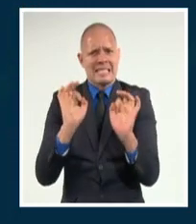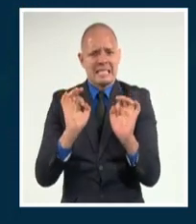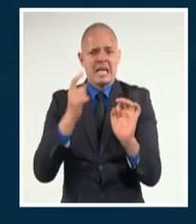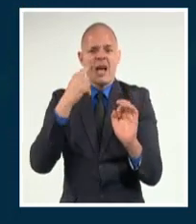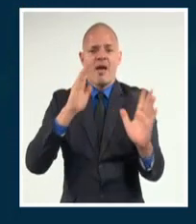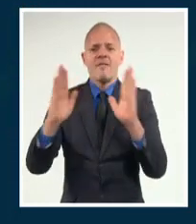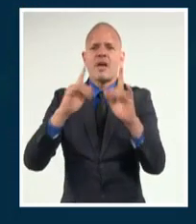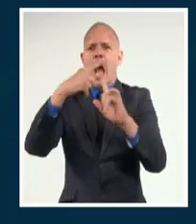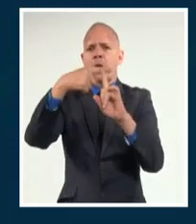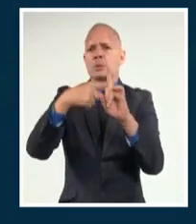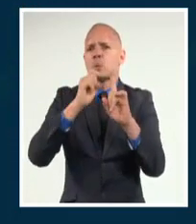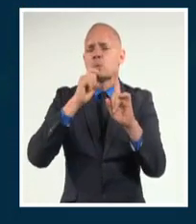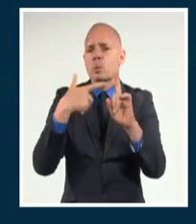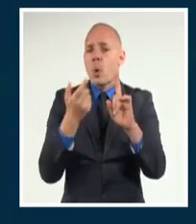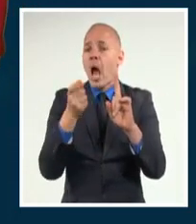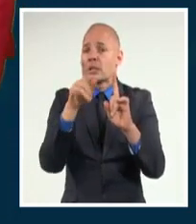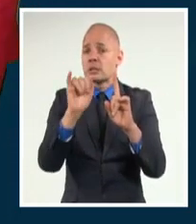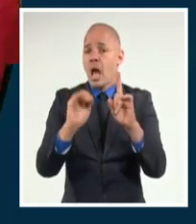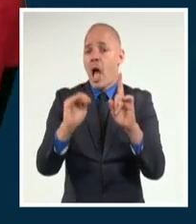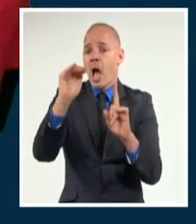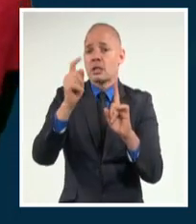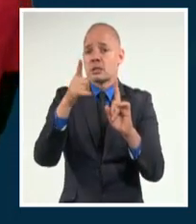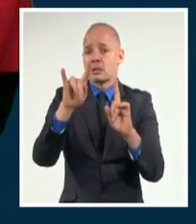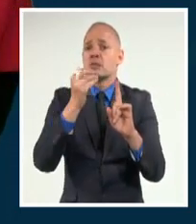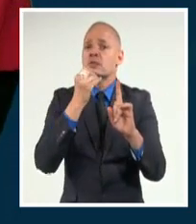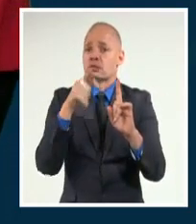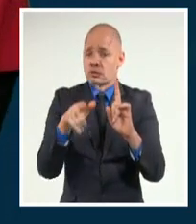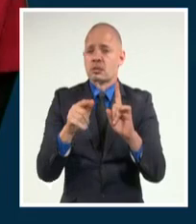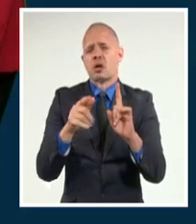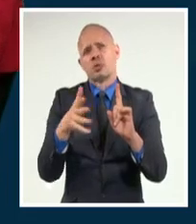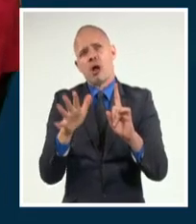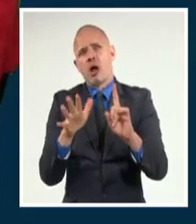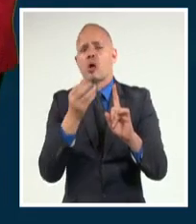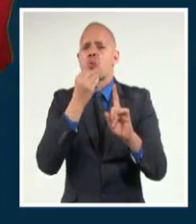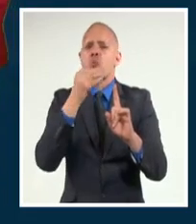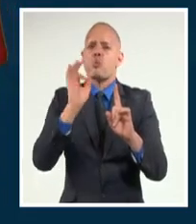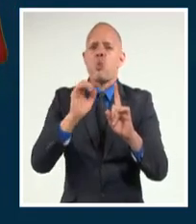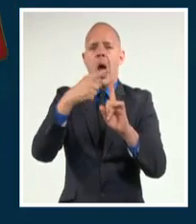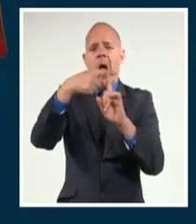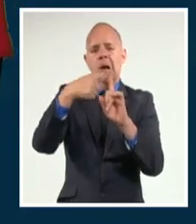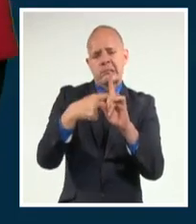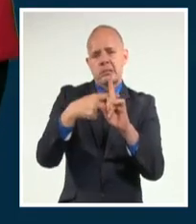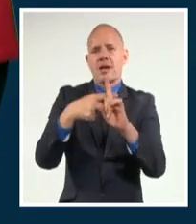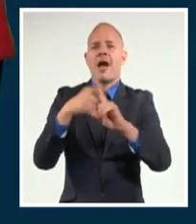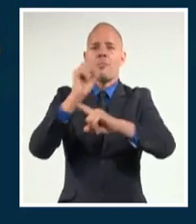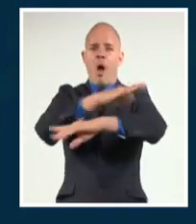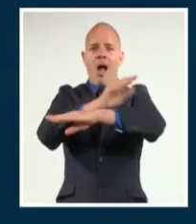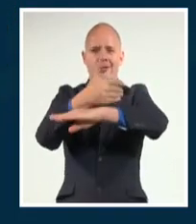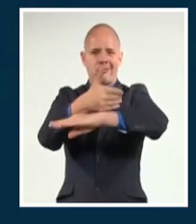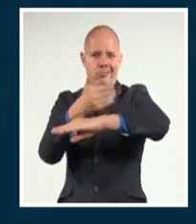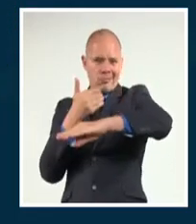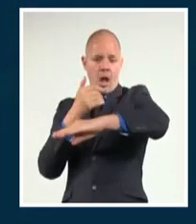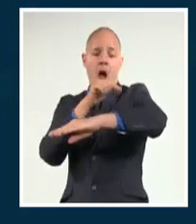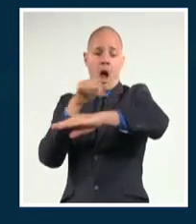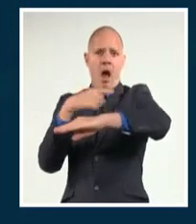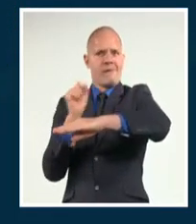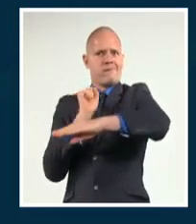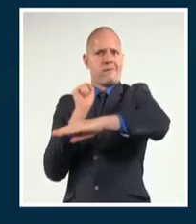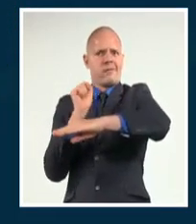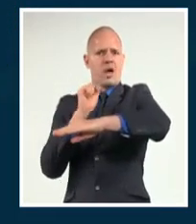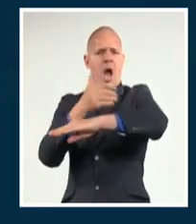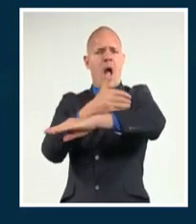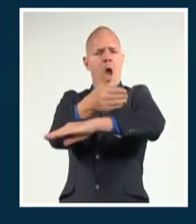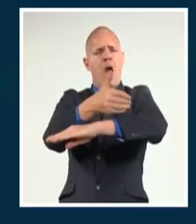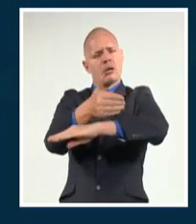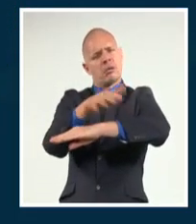temperaturas mínimas entre 16 y 19 grados Celsius. Pueden haber valores inferiores en algunas localidades del interior y en el resto del país,